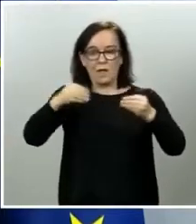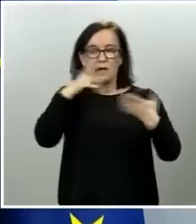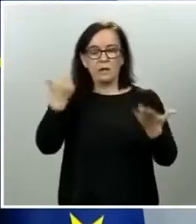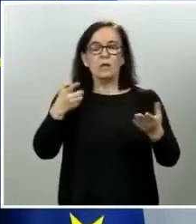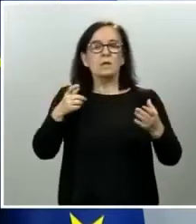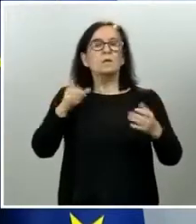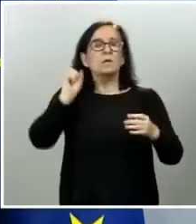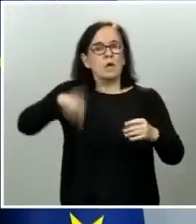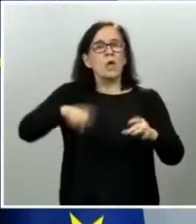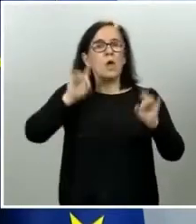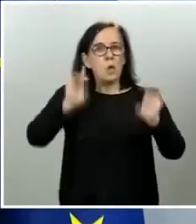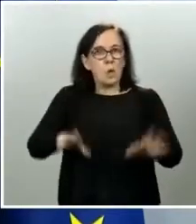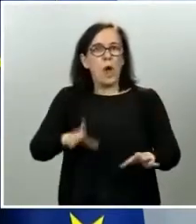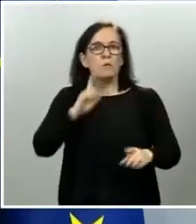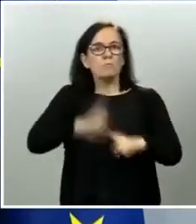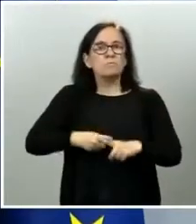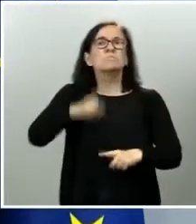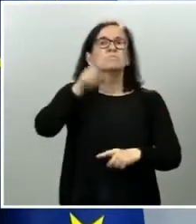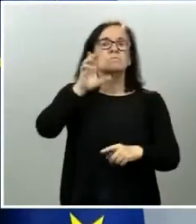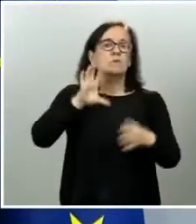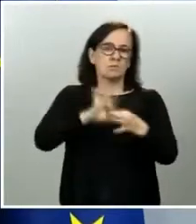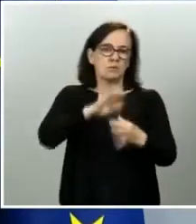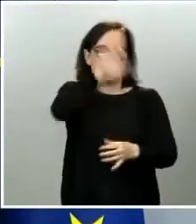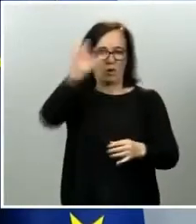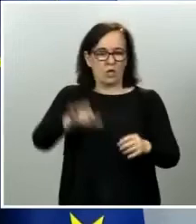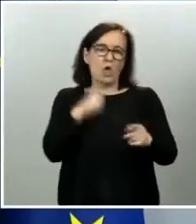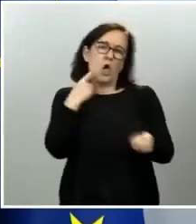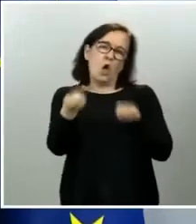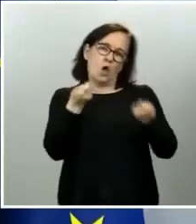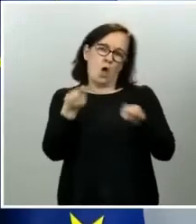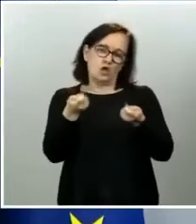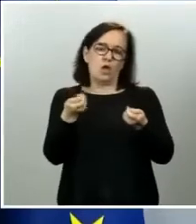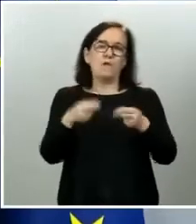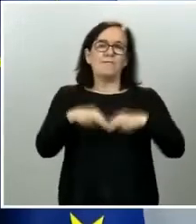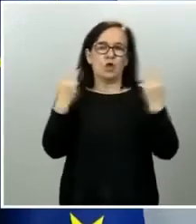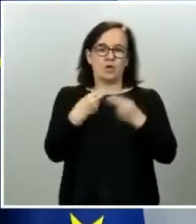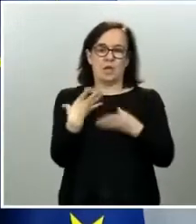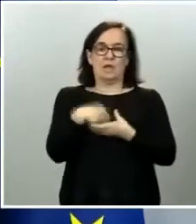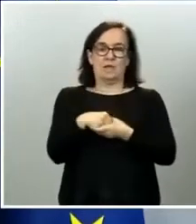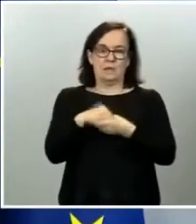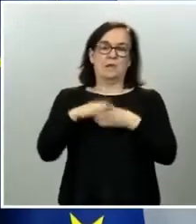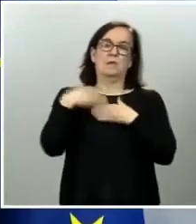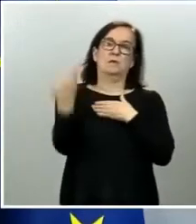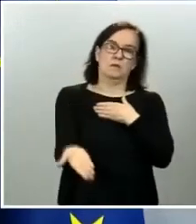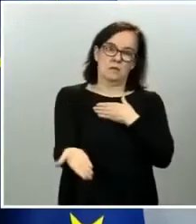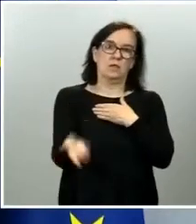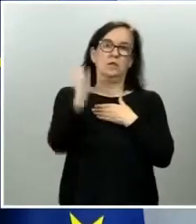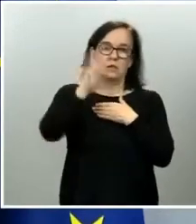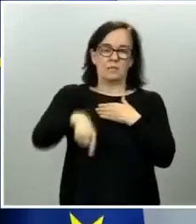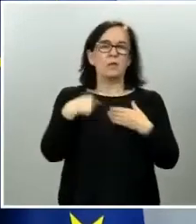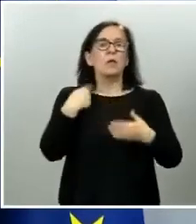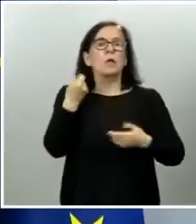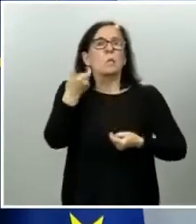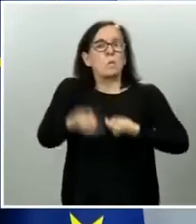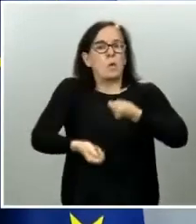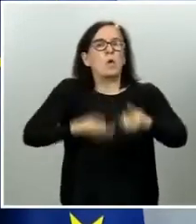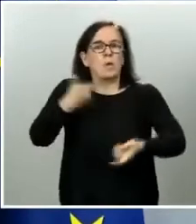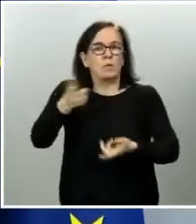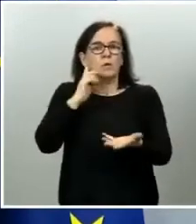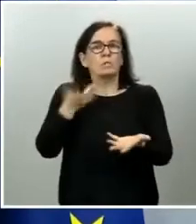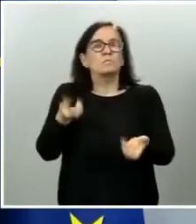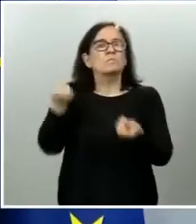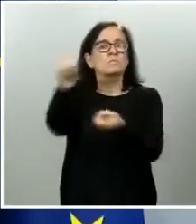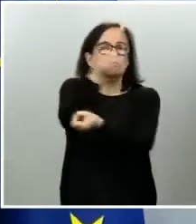Europea y del control de las fronteras exteriores y del control de las fronteras interiores e iremos dando el traslado y